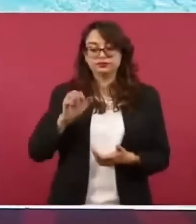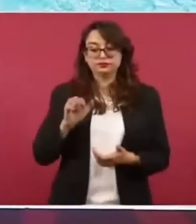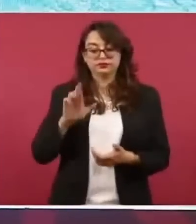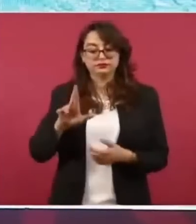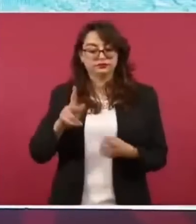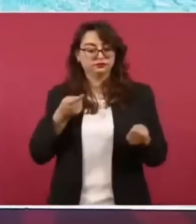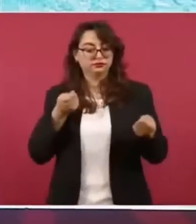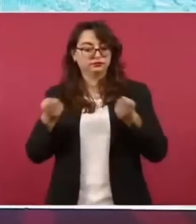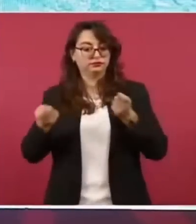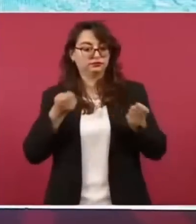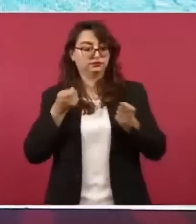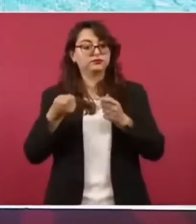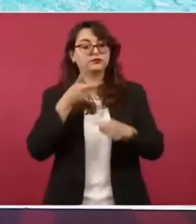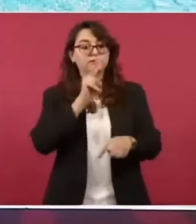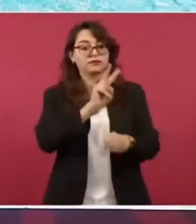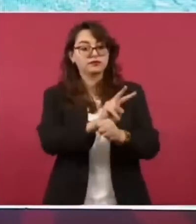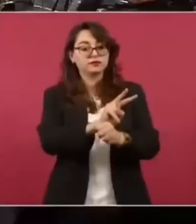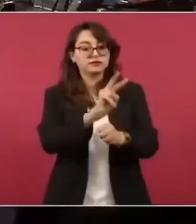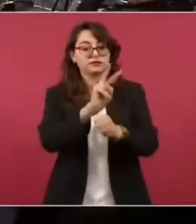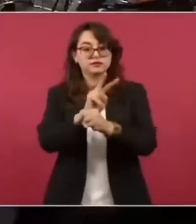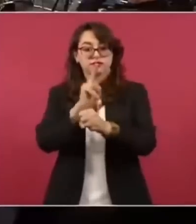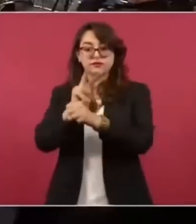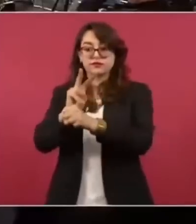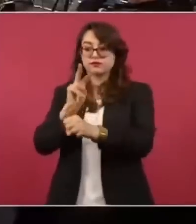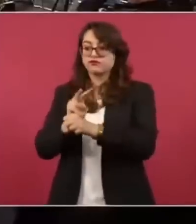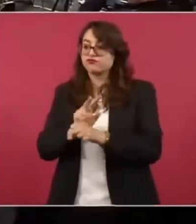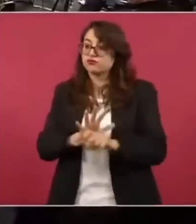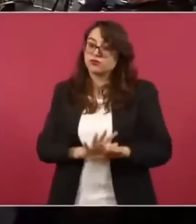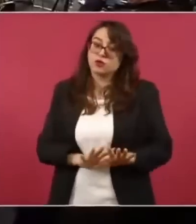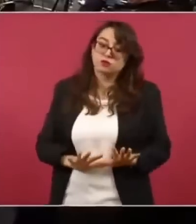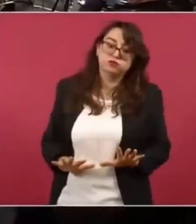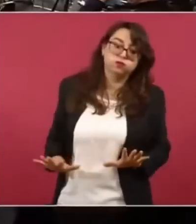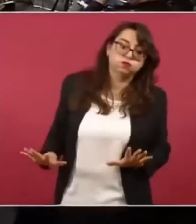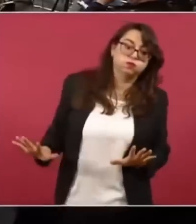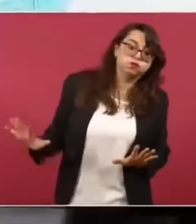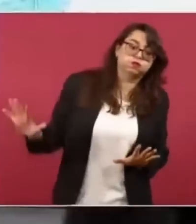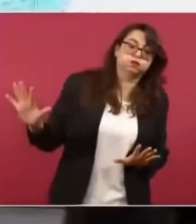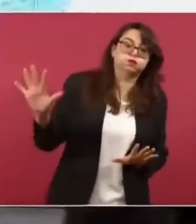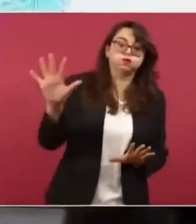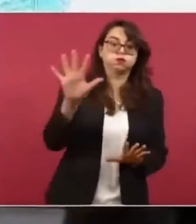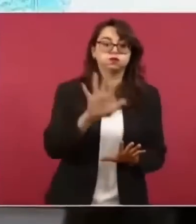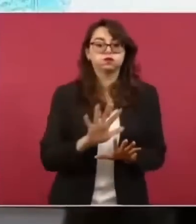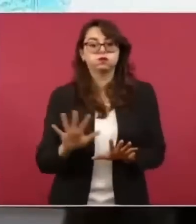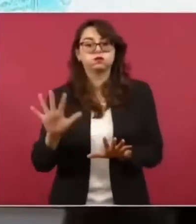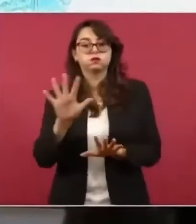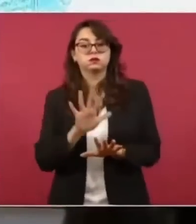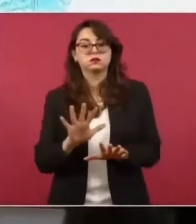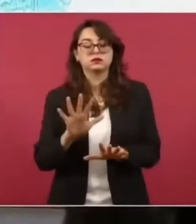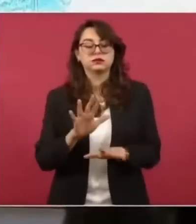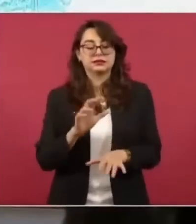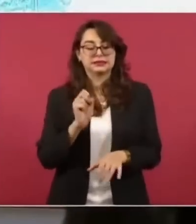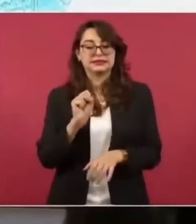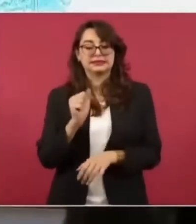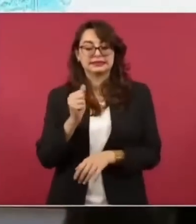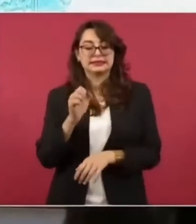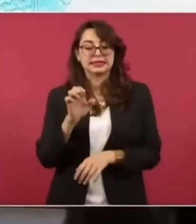la que va a hacerse cargo de aquí todo esto aquí aquí